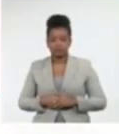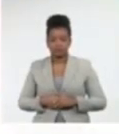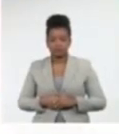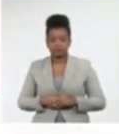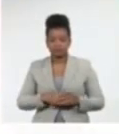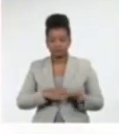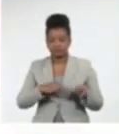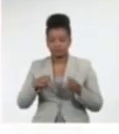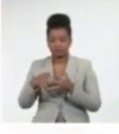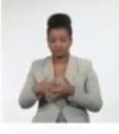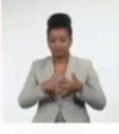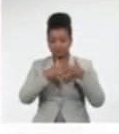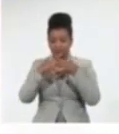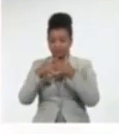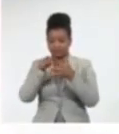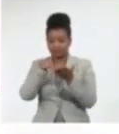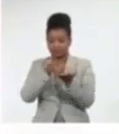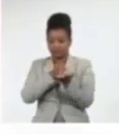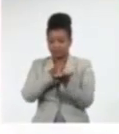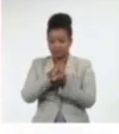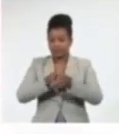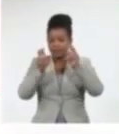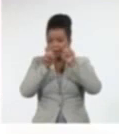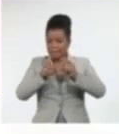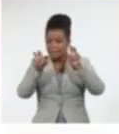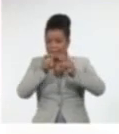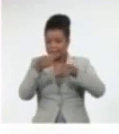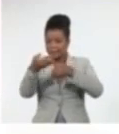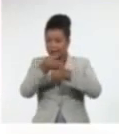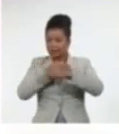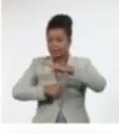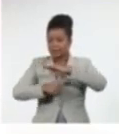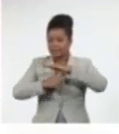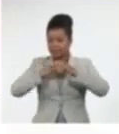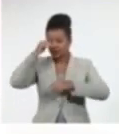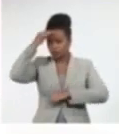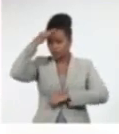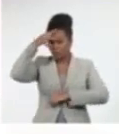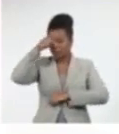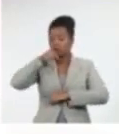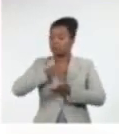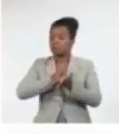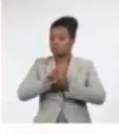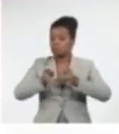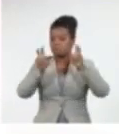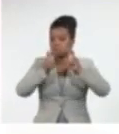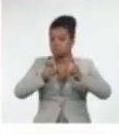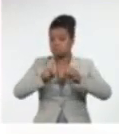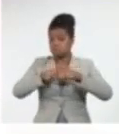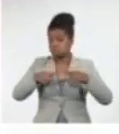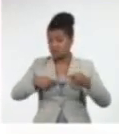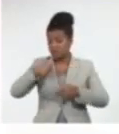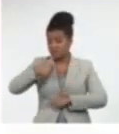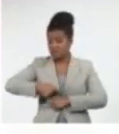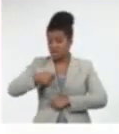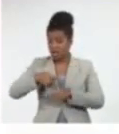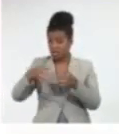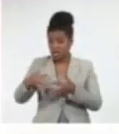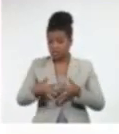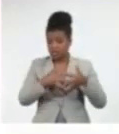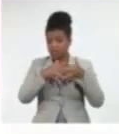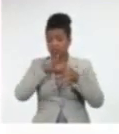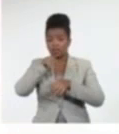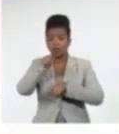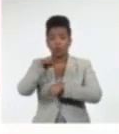Unidos, hoy continúan las investigaciones al expresidente Donald Trump. La Fiscalía de Nueva York acusó de